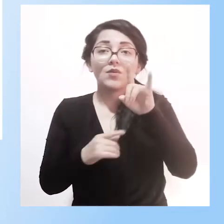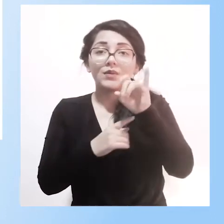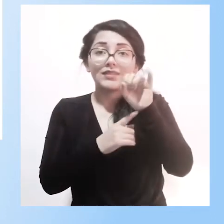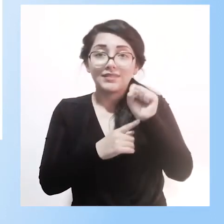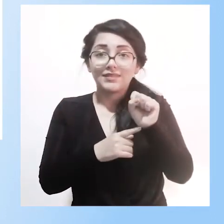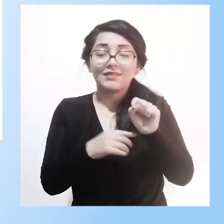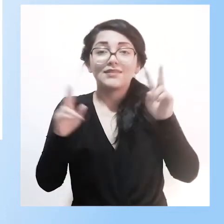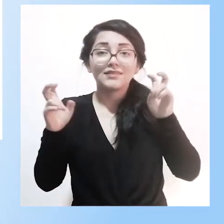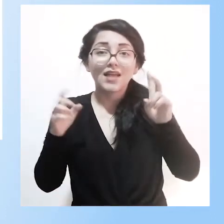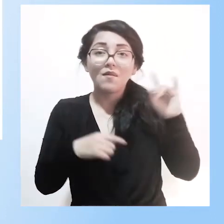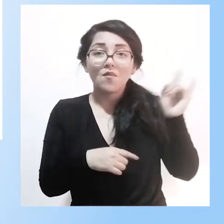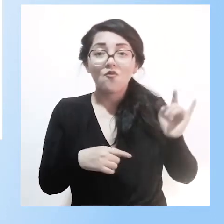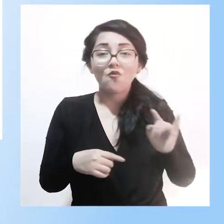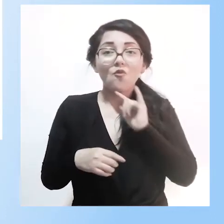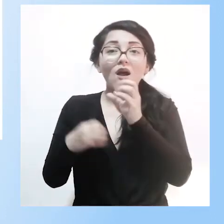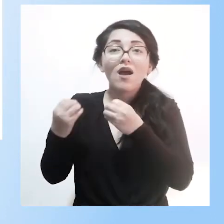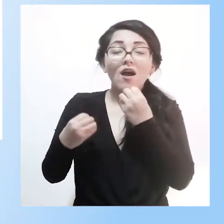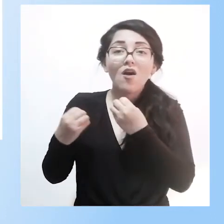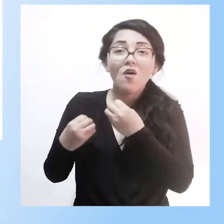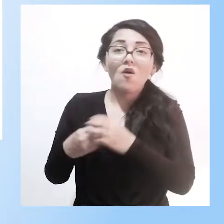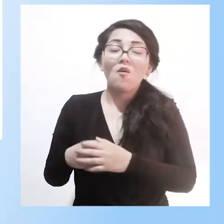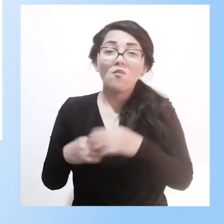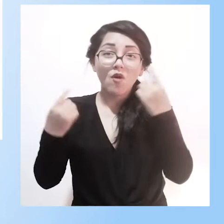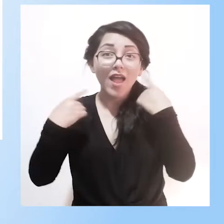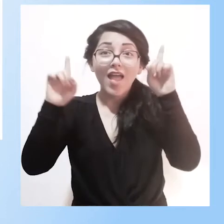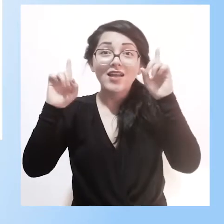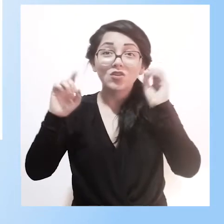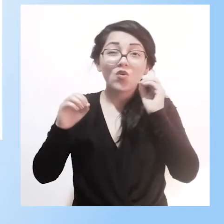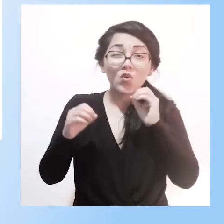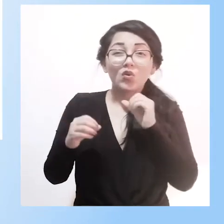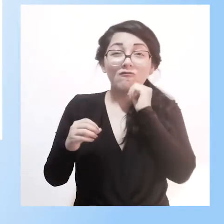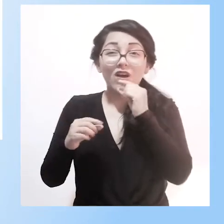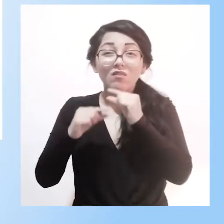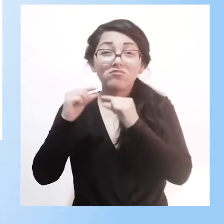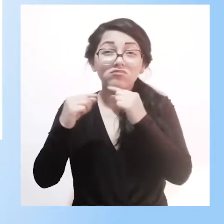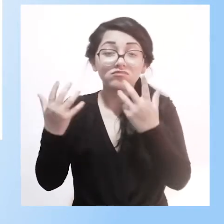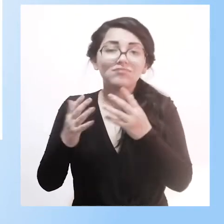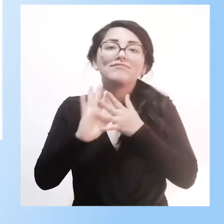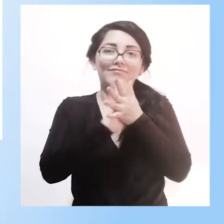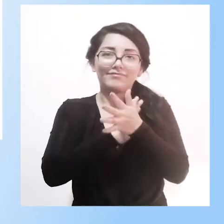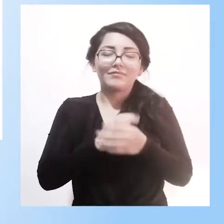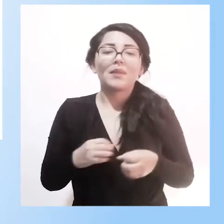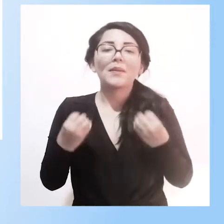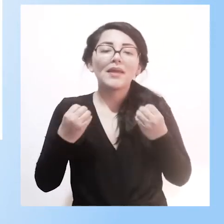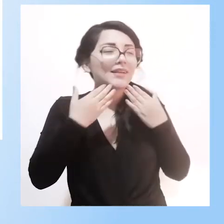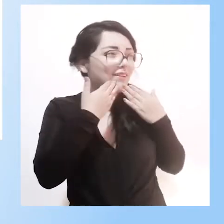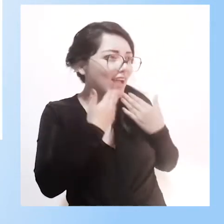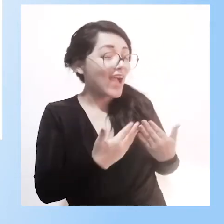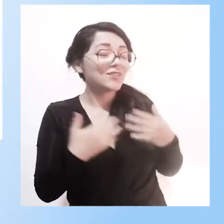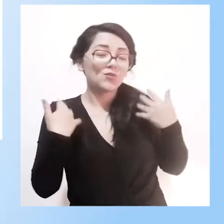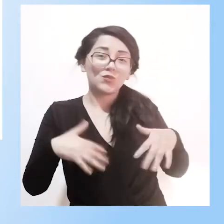Desafío y logros en su casa. Gracias Luis, te doy paz. Un honor para mí participar en este evento.